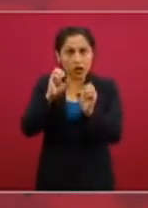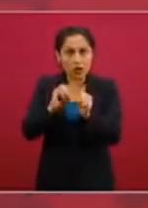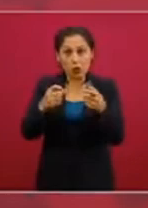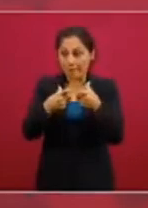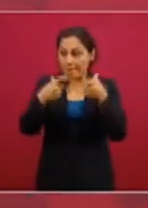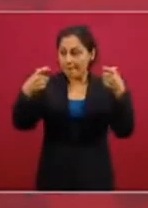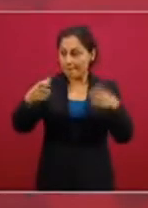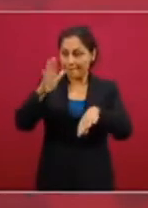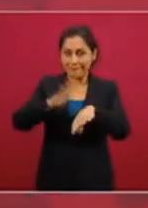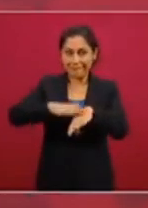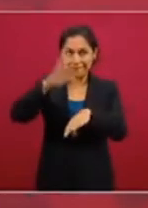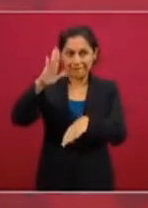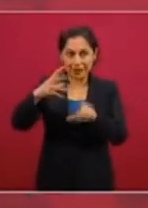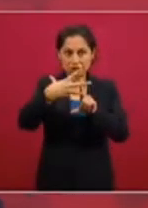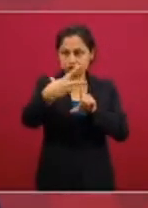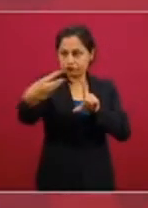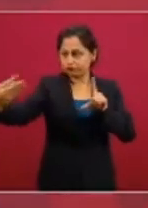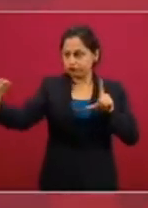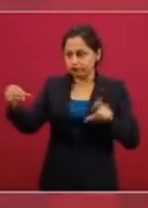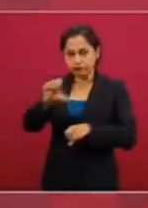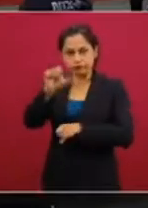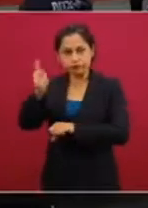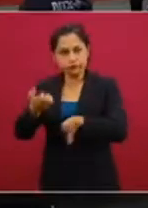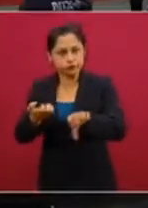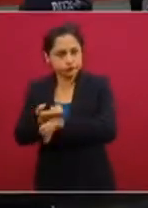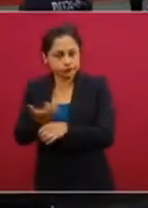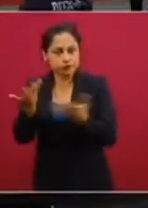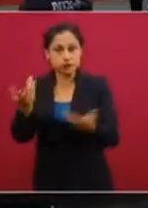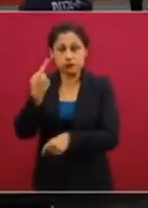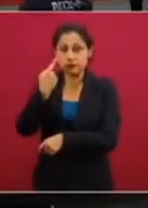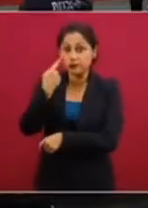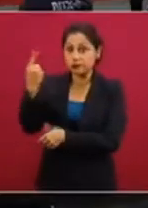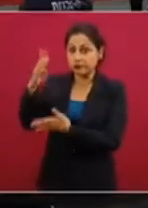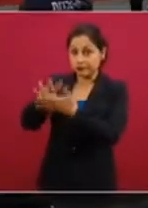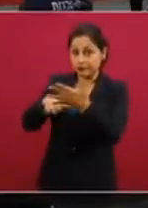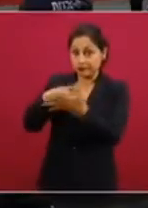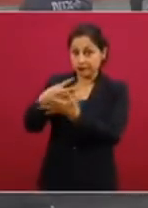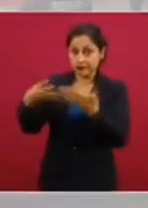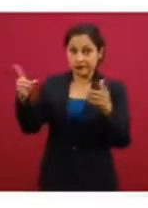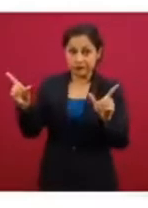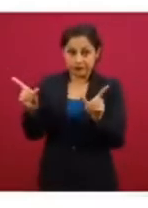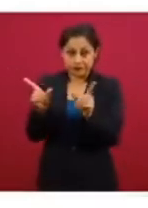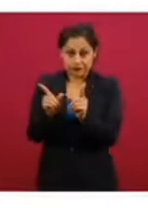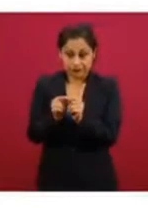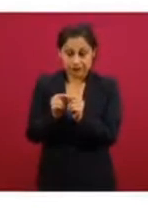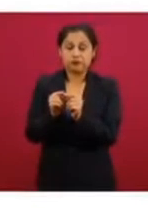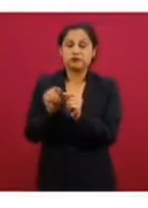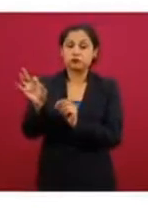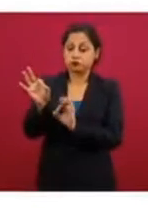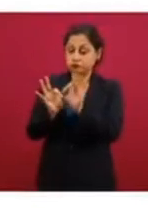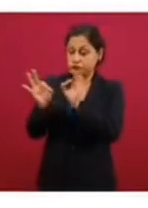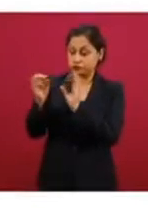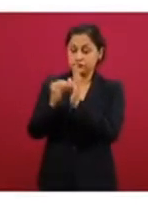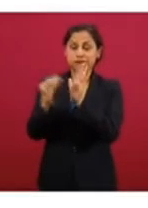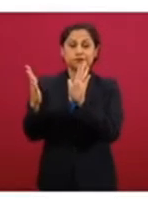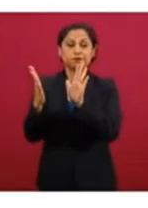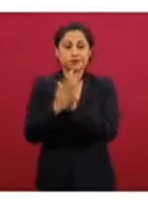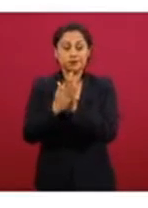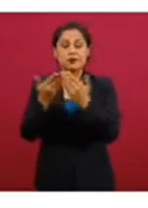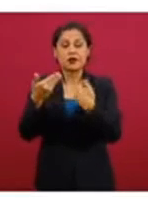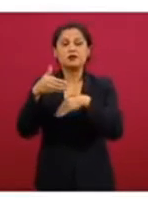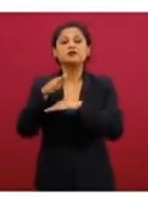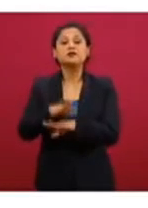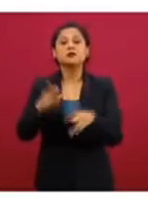geográficamente la epidemia. En esta tabla lo que se ve es un resumen del número de brotes activos que pueden ser